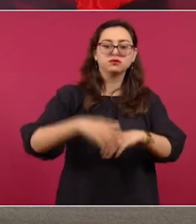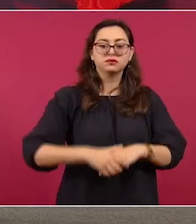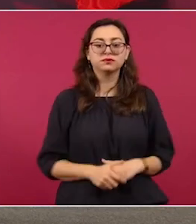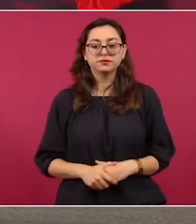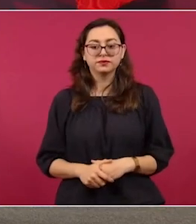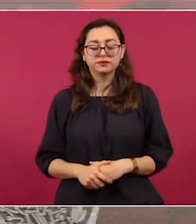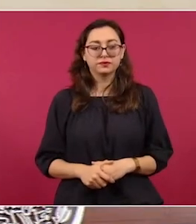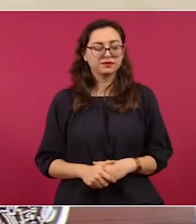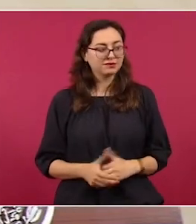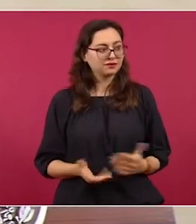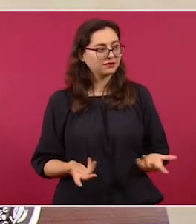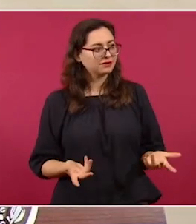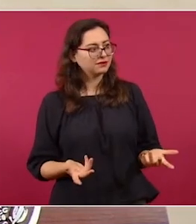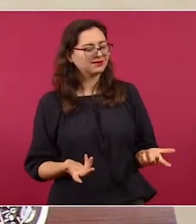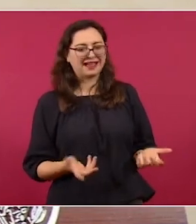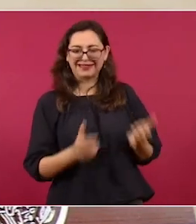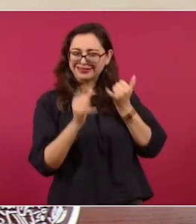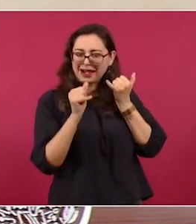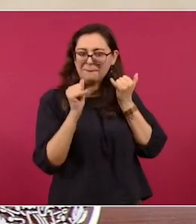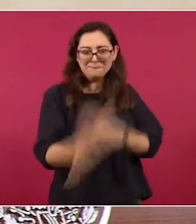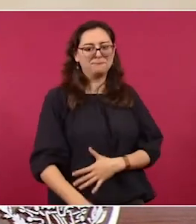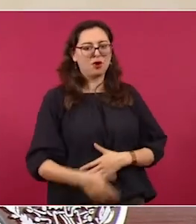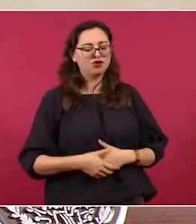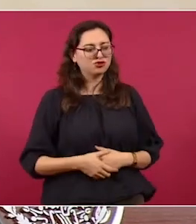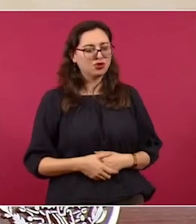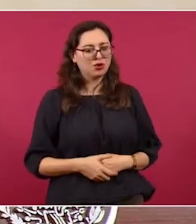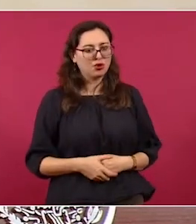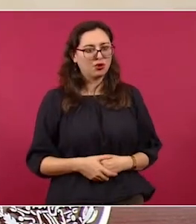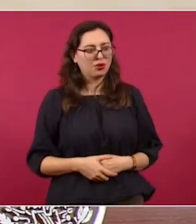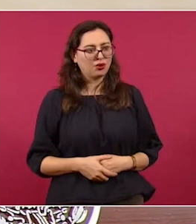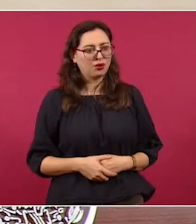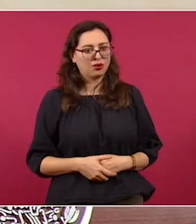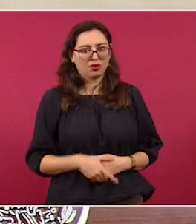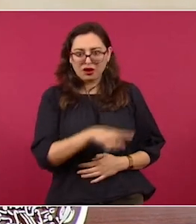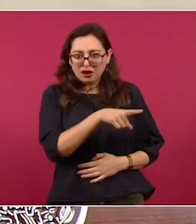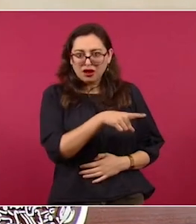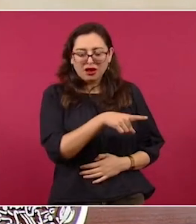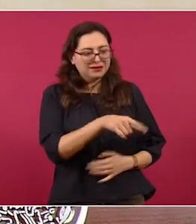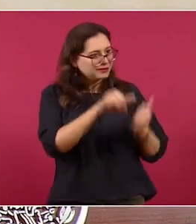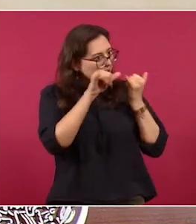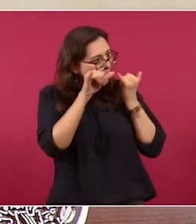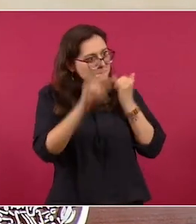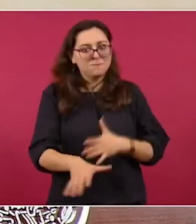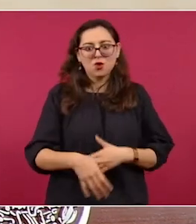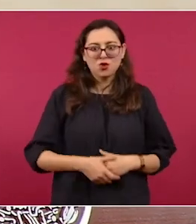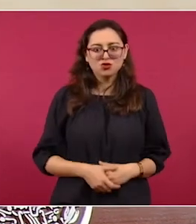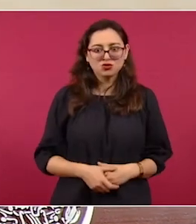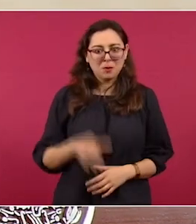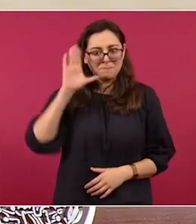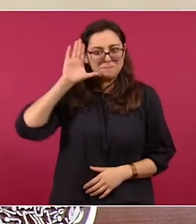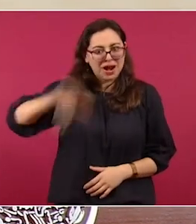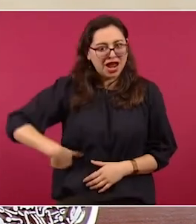Un tramposo, eso era lo que quería yo mostrarles.